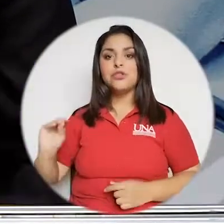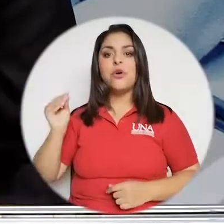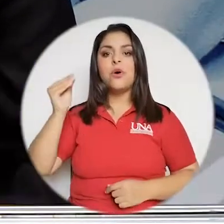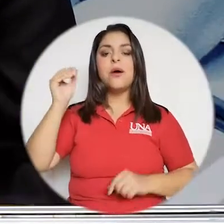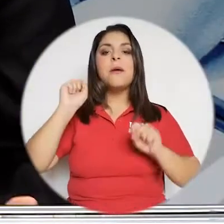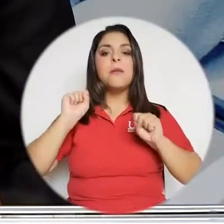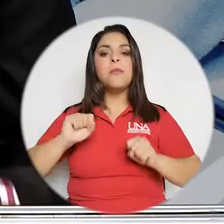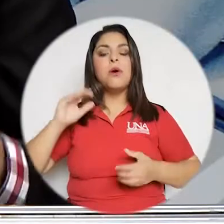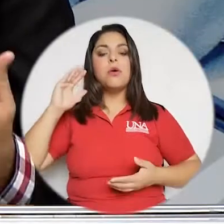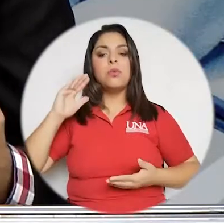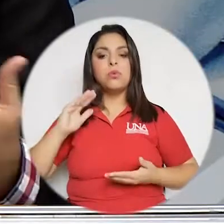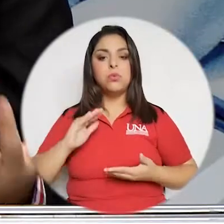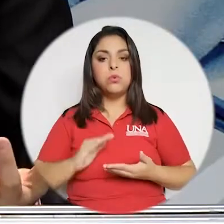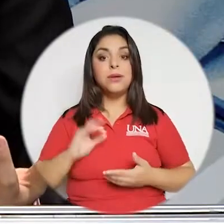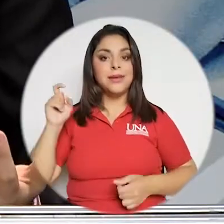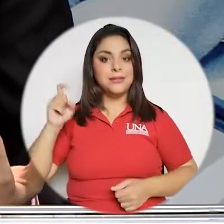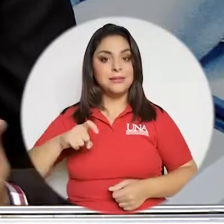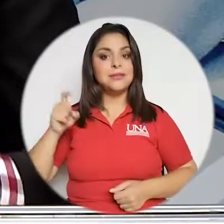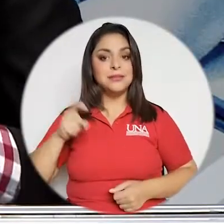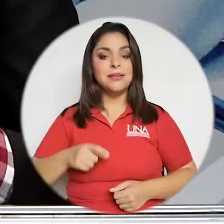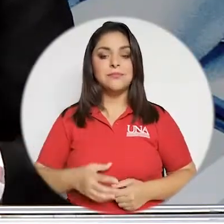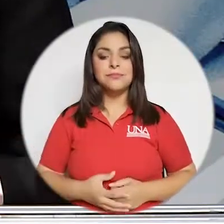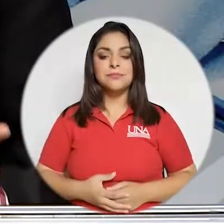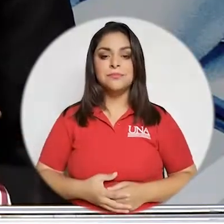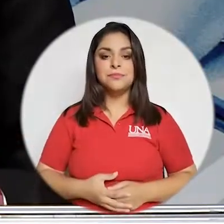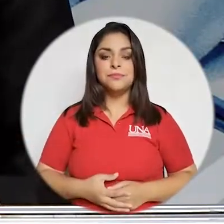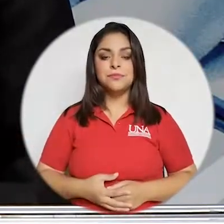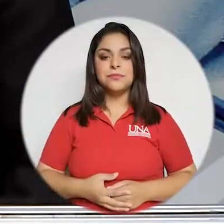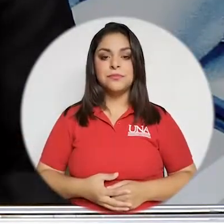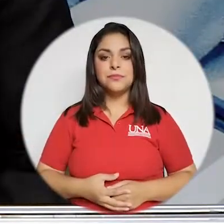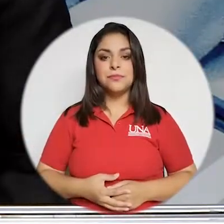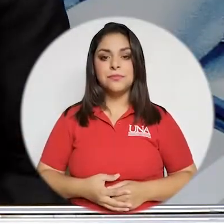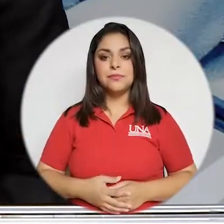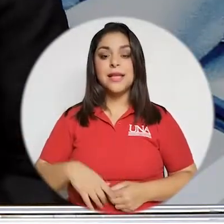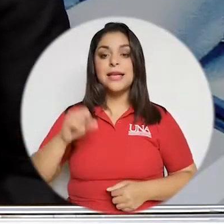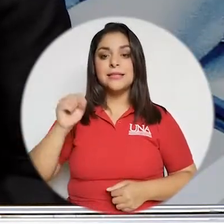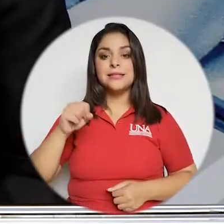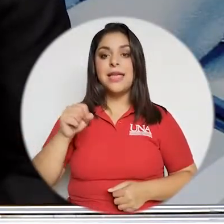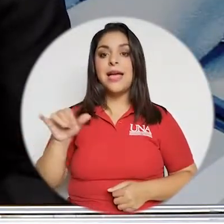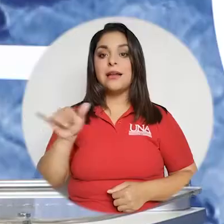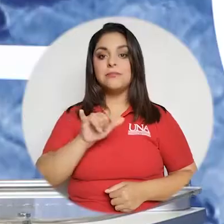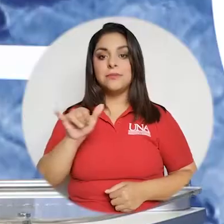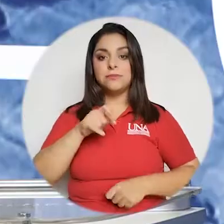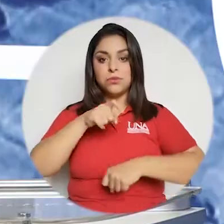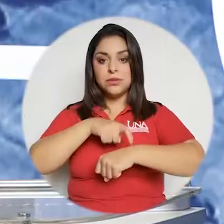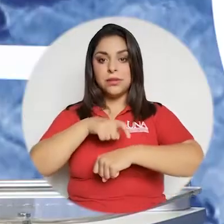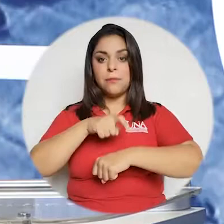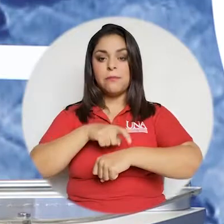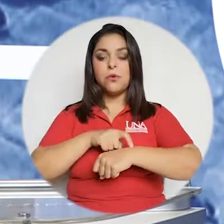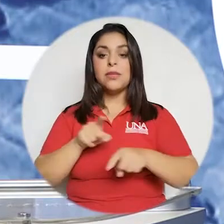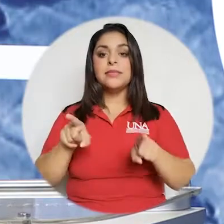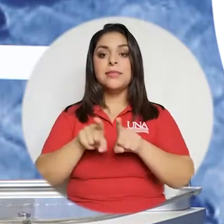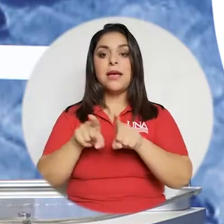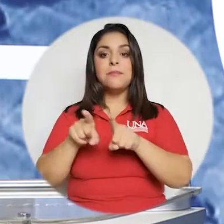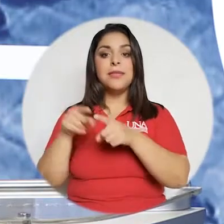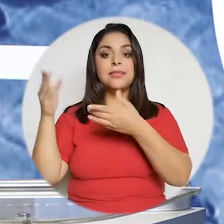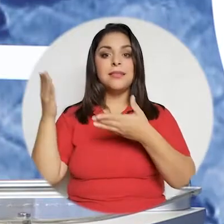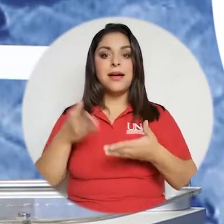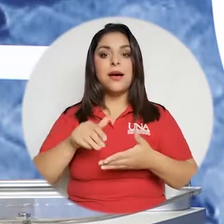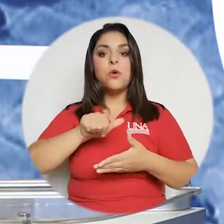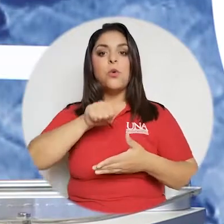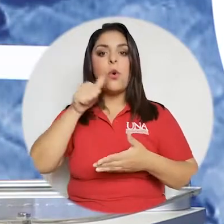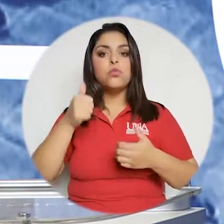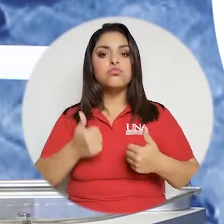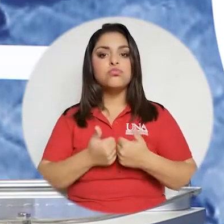escape para que nuestros niños y jóvenes puedan tener ese respiro que tanto necesitan. Sí, y al mismo tiempo